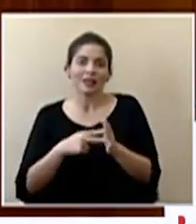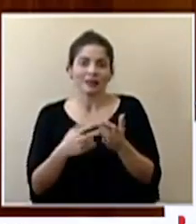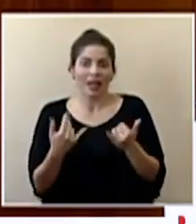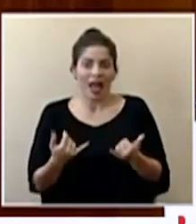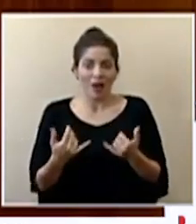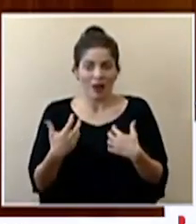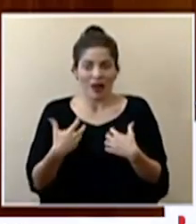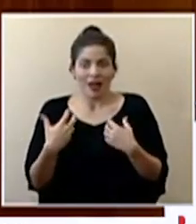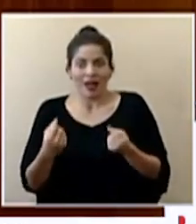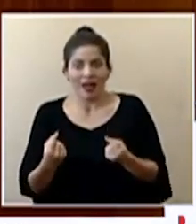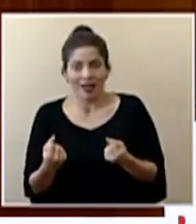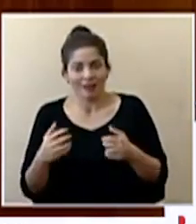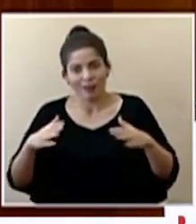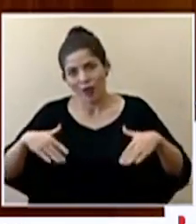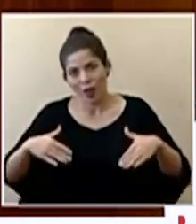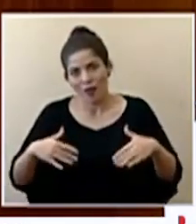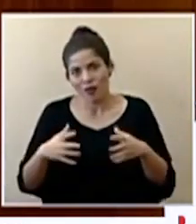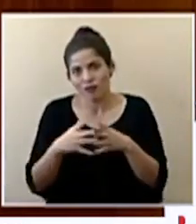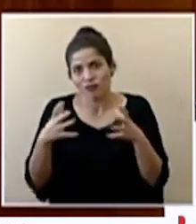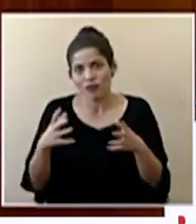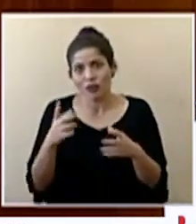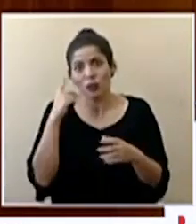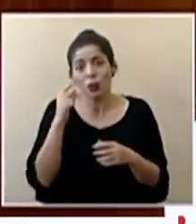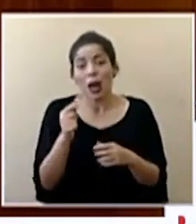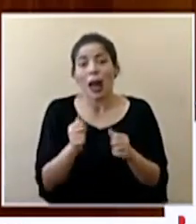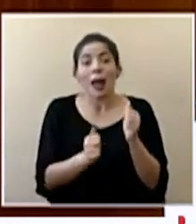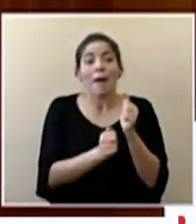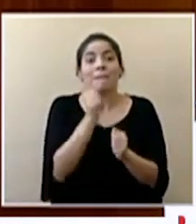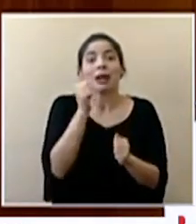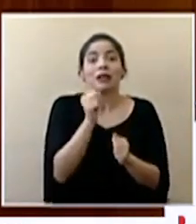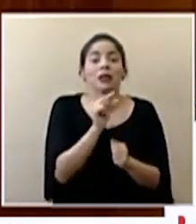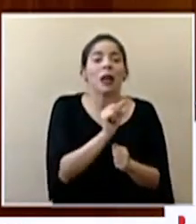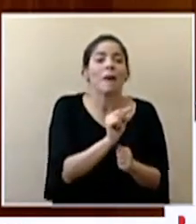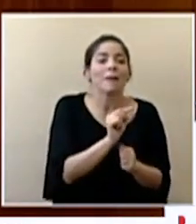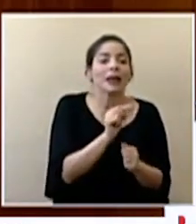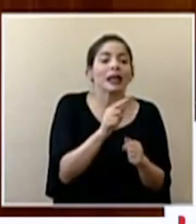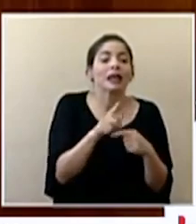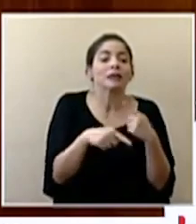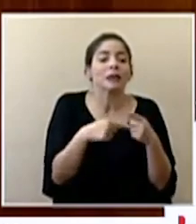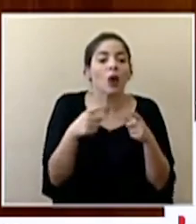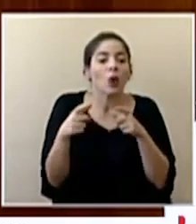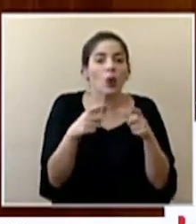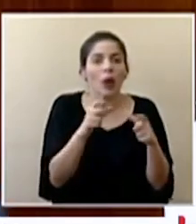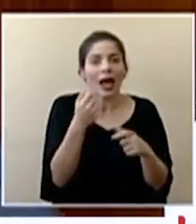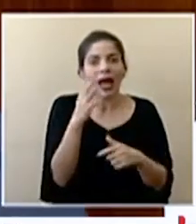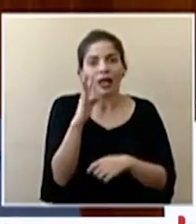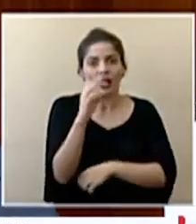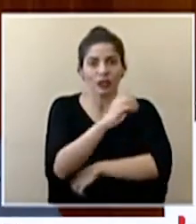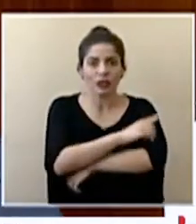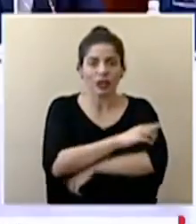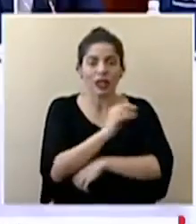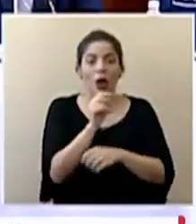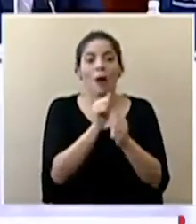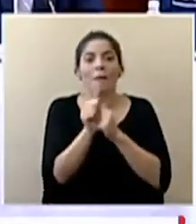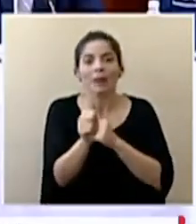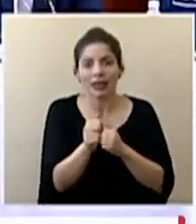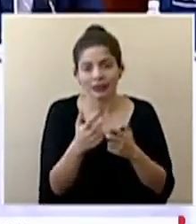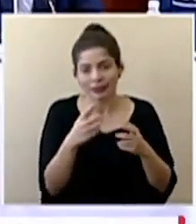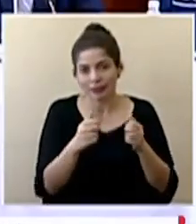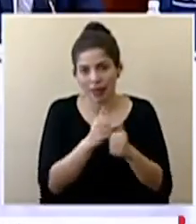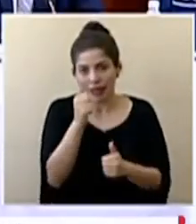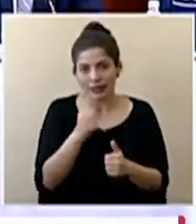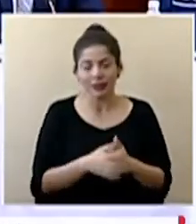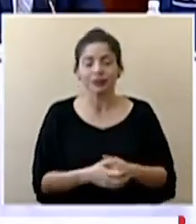si la gran mayoría de los casos todavía están apenas cumpliendo ese periodo de los 14 días o incluso un poco más Don